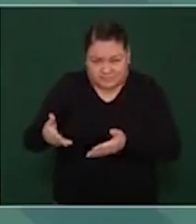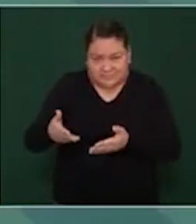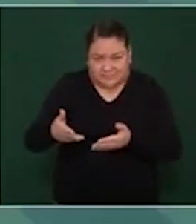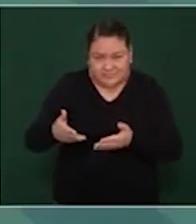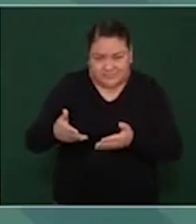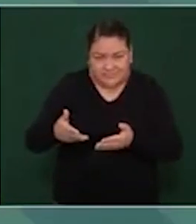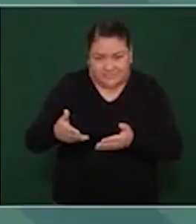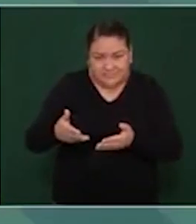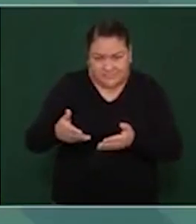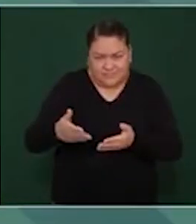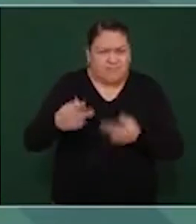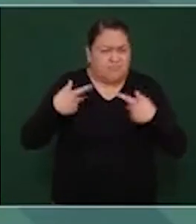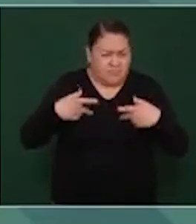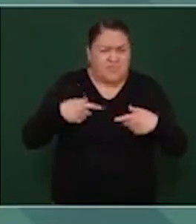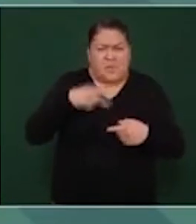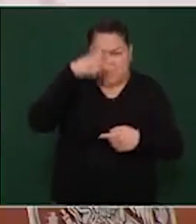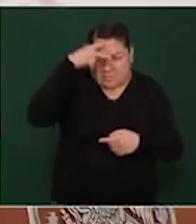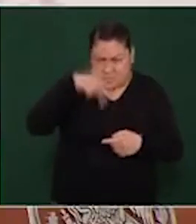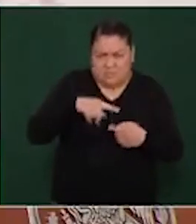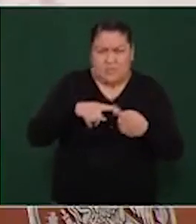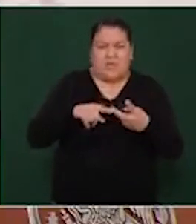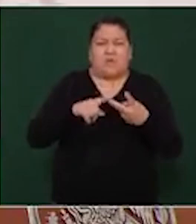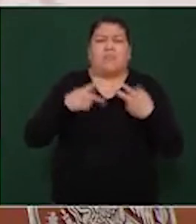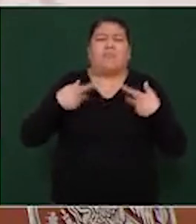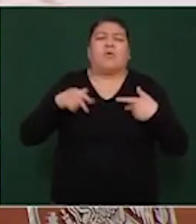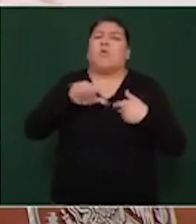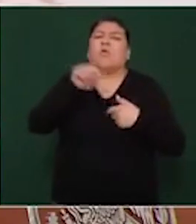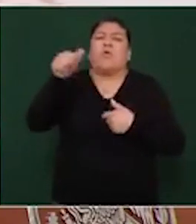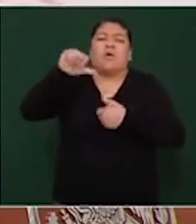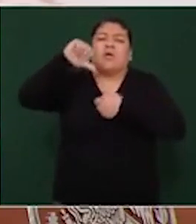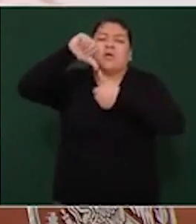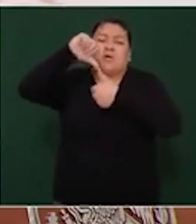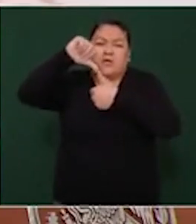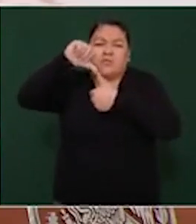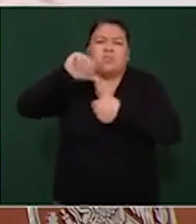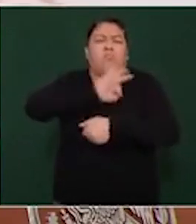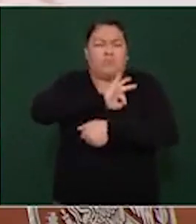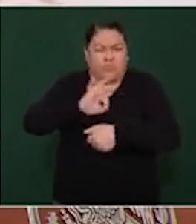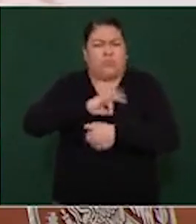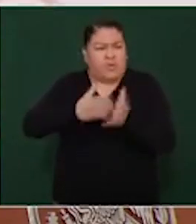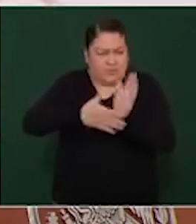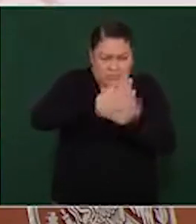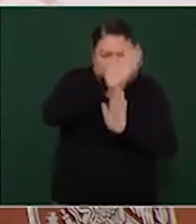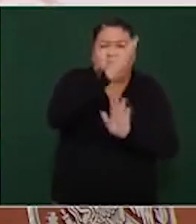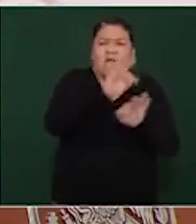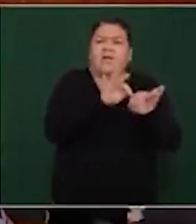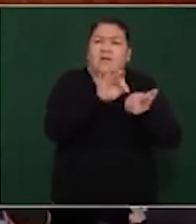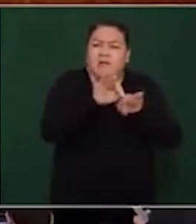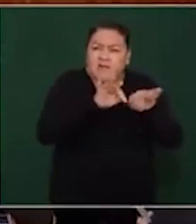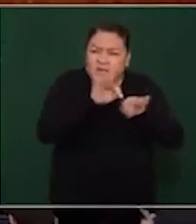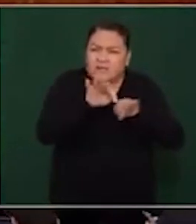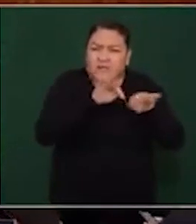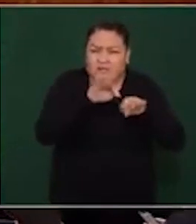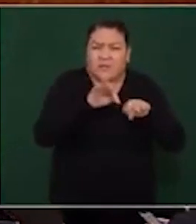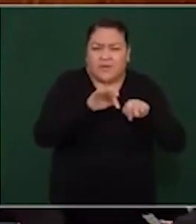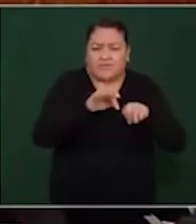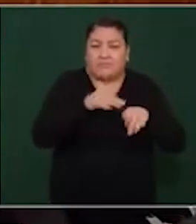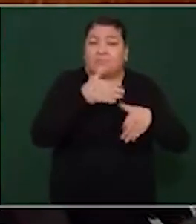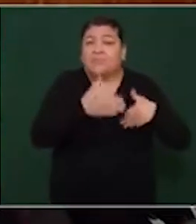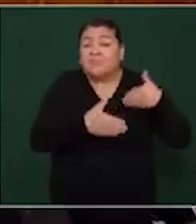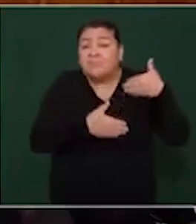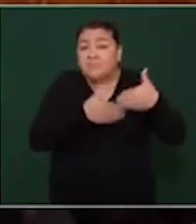pues, de mexicanos y centroamericanos y se pueden ampliar